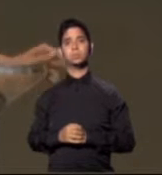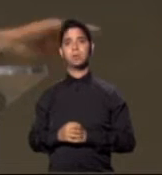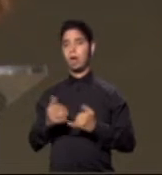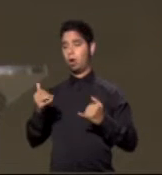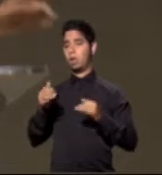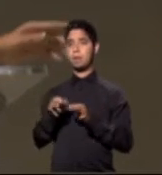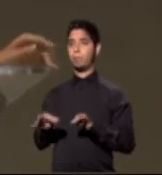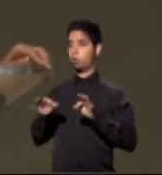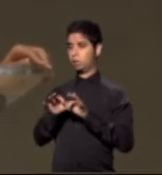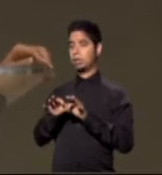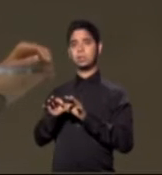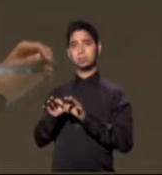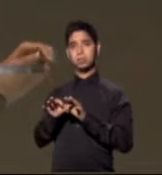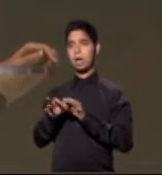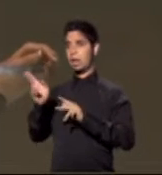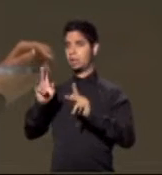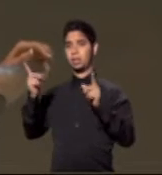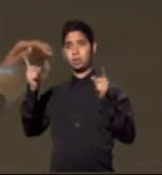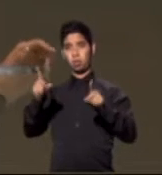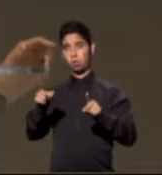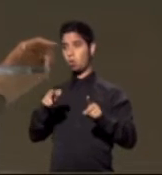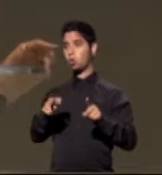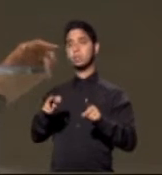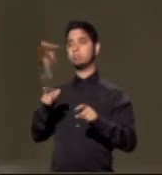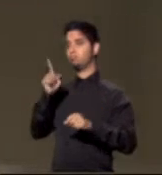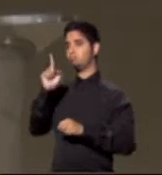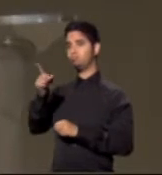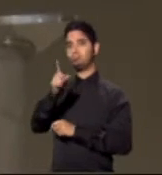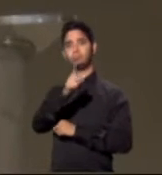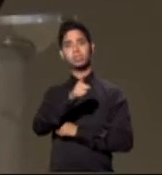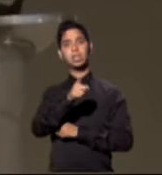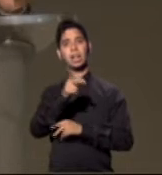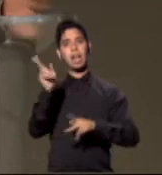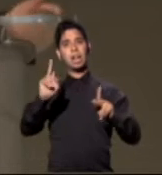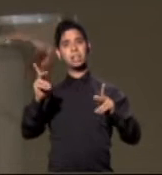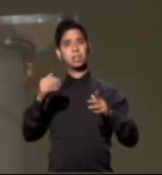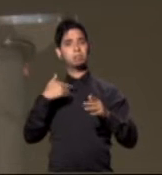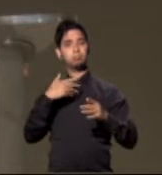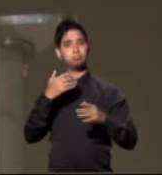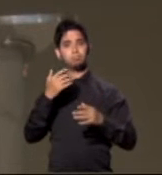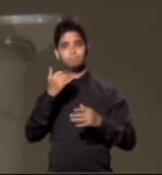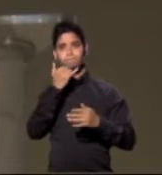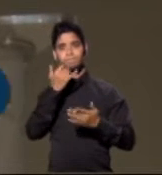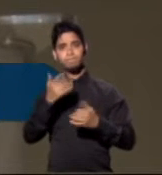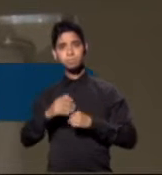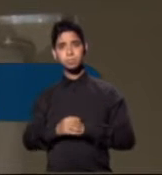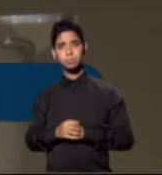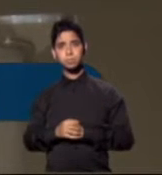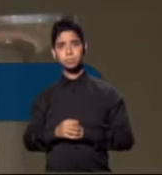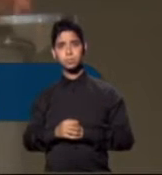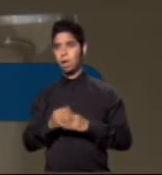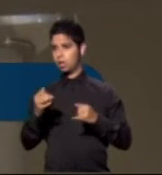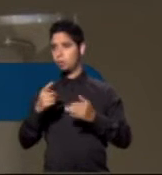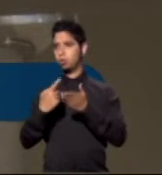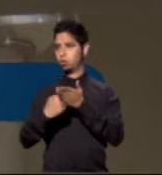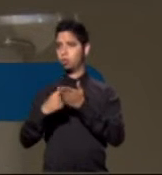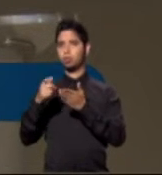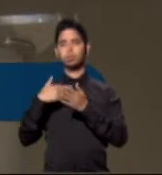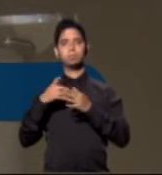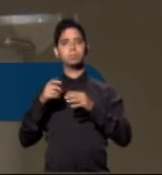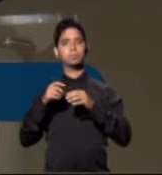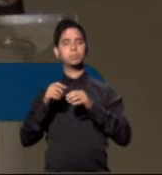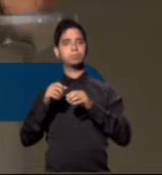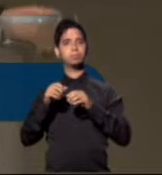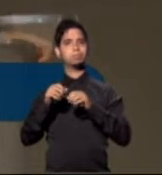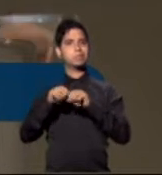culpables porque ninguna de las cosas que le pasa al país es por mala suerte. Y se habla de un sistema de salud centrado en el paciente, estamos de acuerdo. Y es hasta